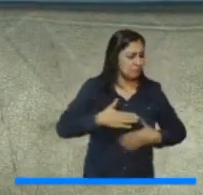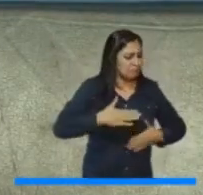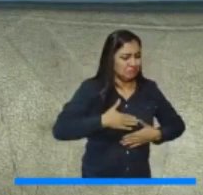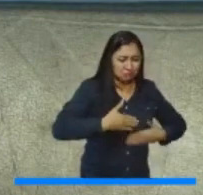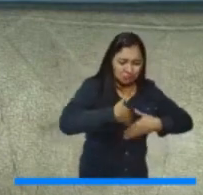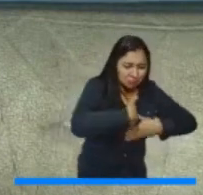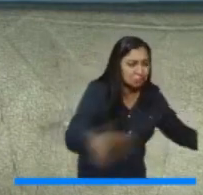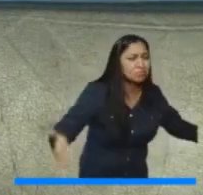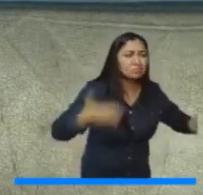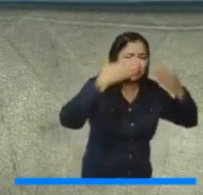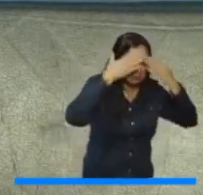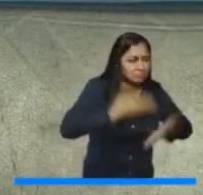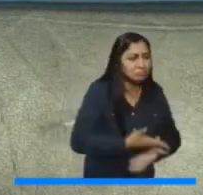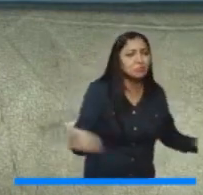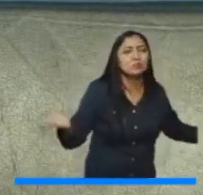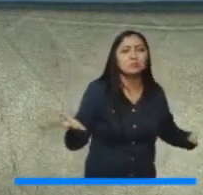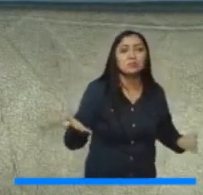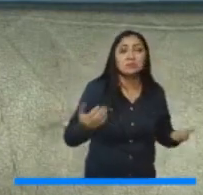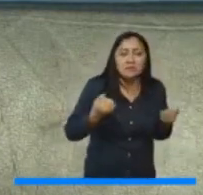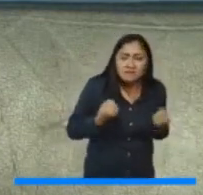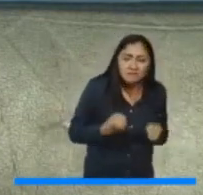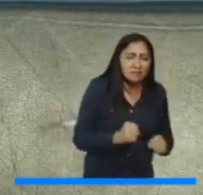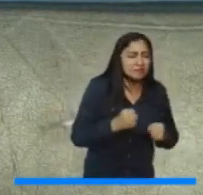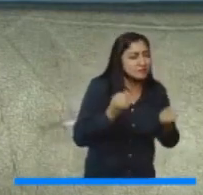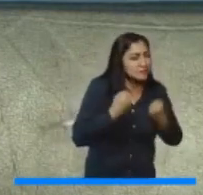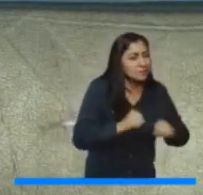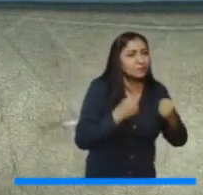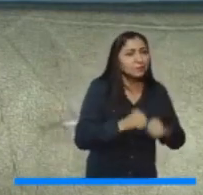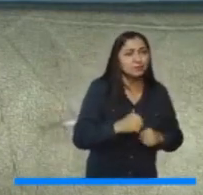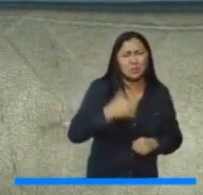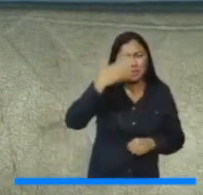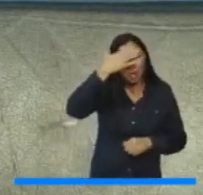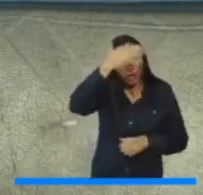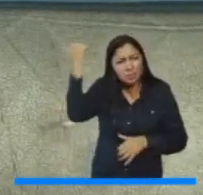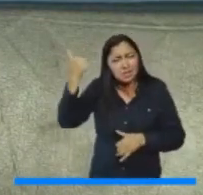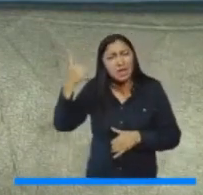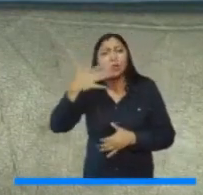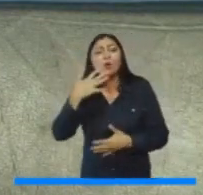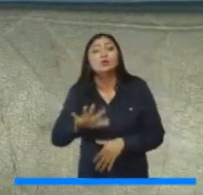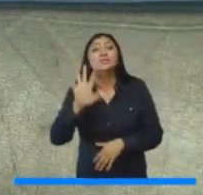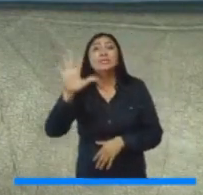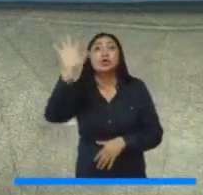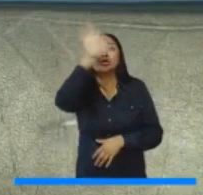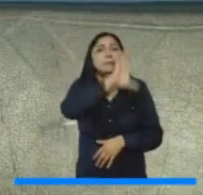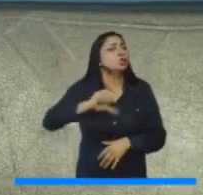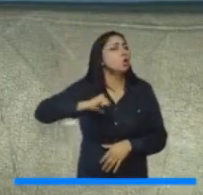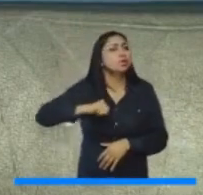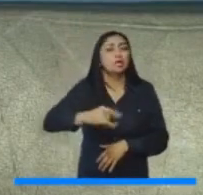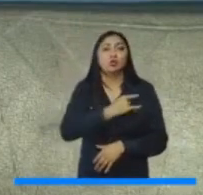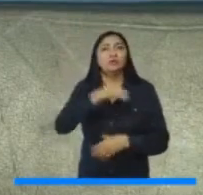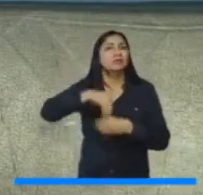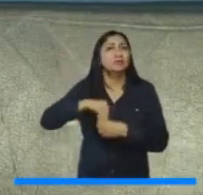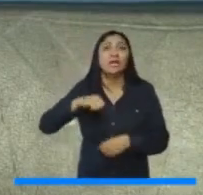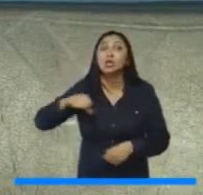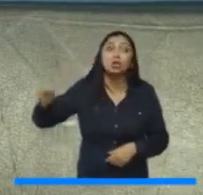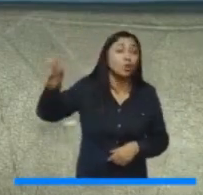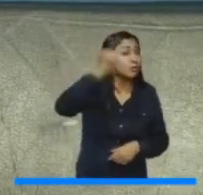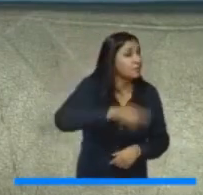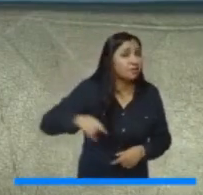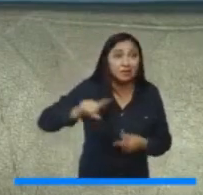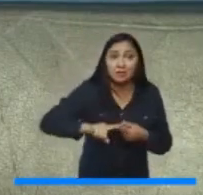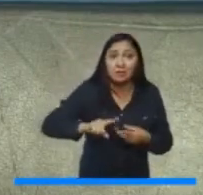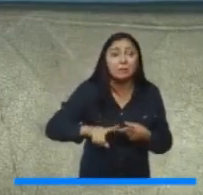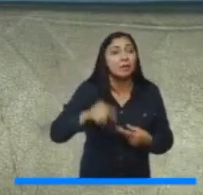Y todo el esfuerzo que hacemos. O es que se nos olvida que en este país hay cinco departamentos que no tienen universidad. O es que se nos olvida que el 65%